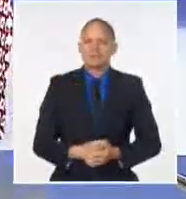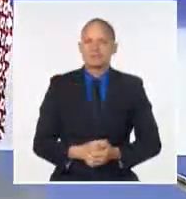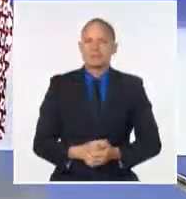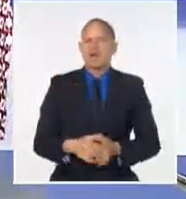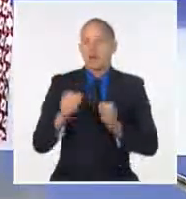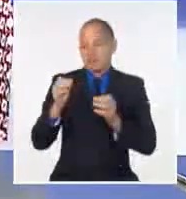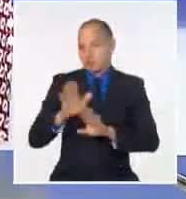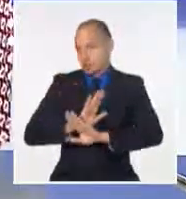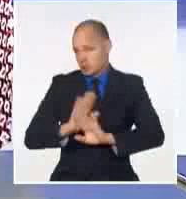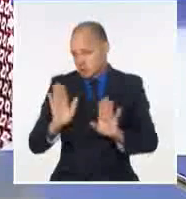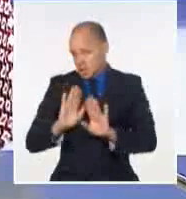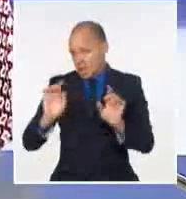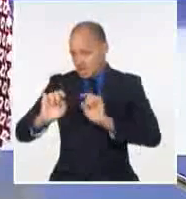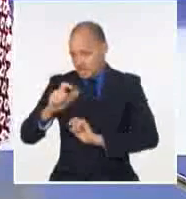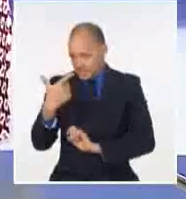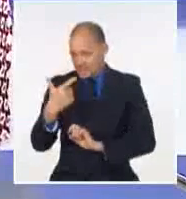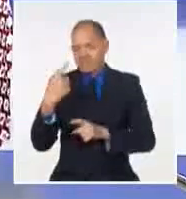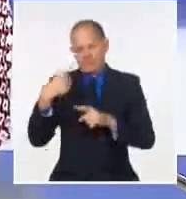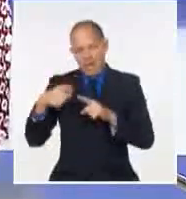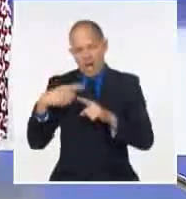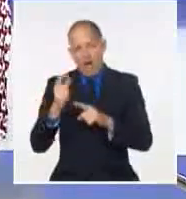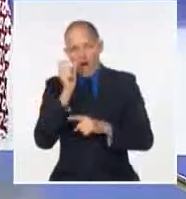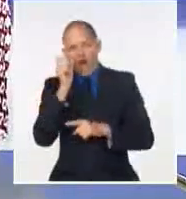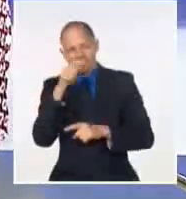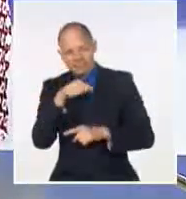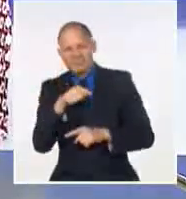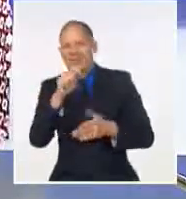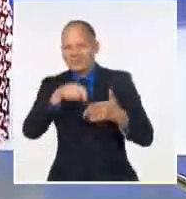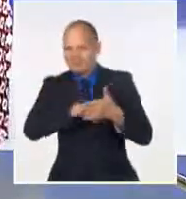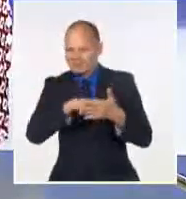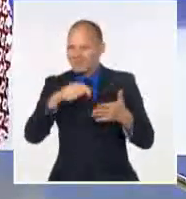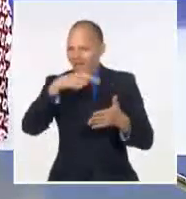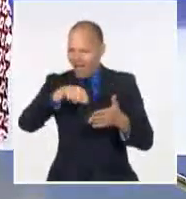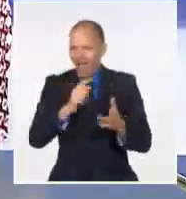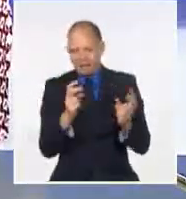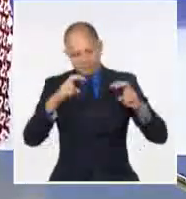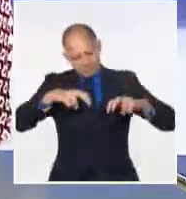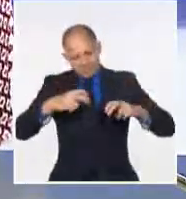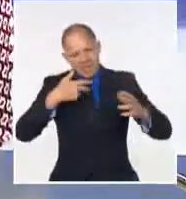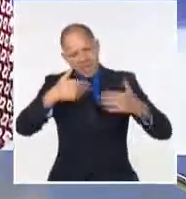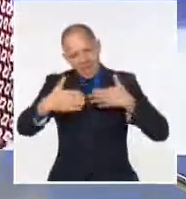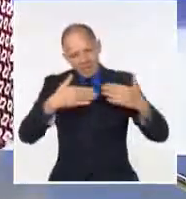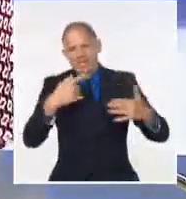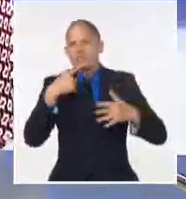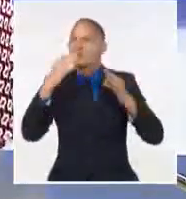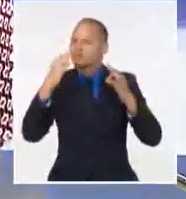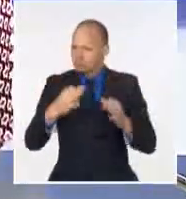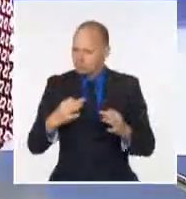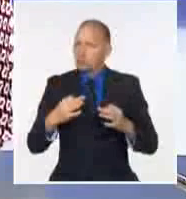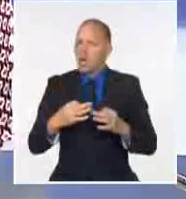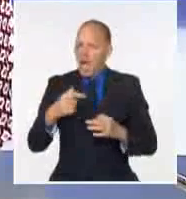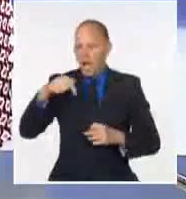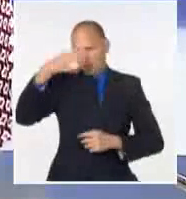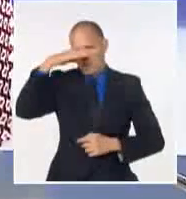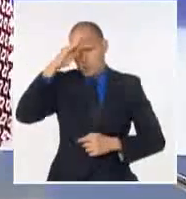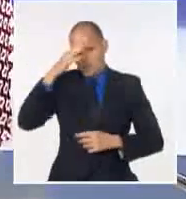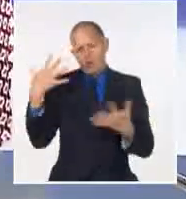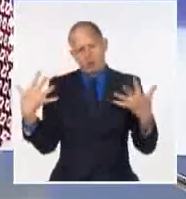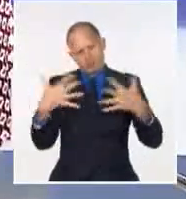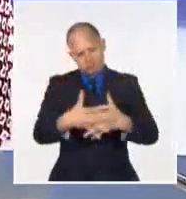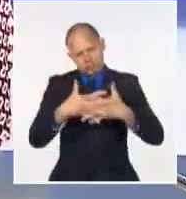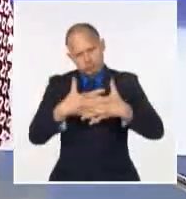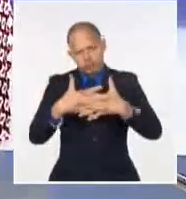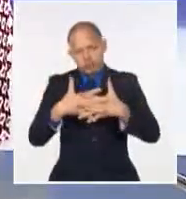Mesa se reunió además con el presidente del Senado de Ruanda, Kalinda-François Sevillé. Le ratificó el compromiso de Cuba de fortalecer los